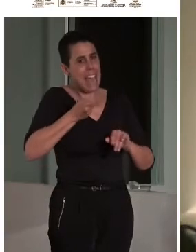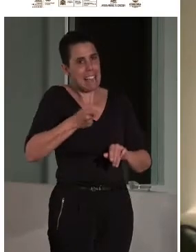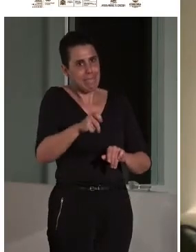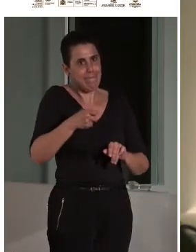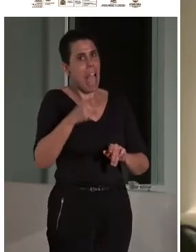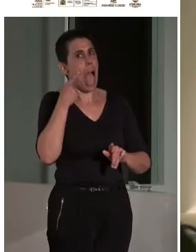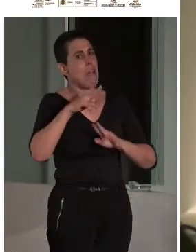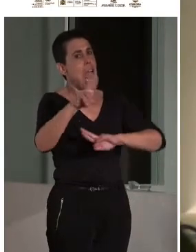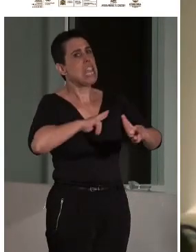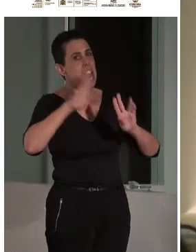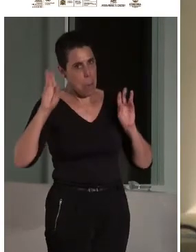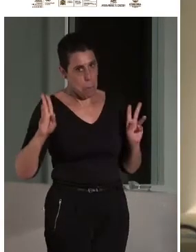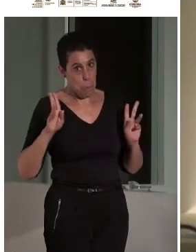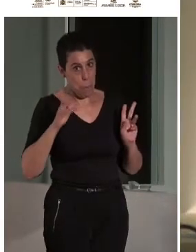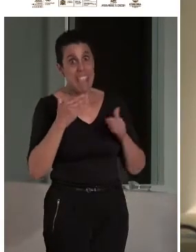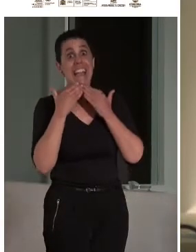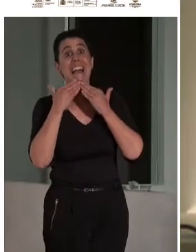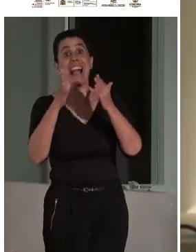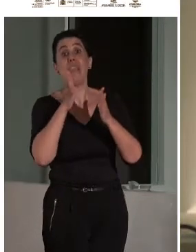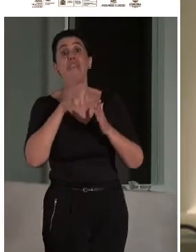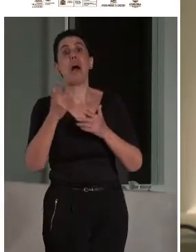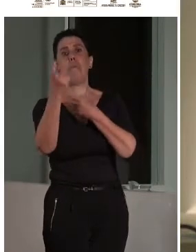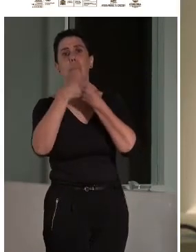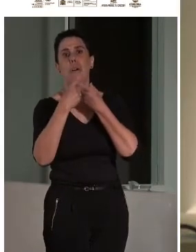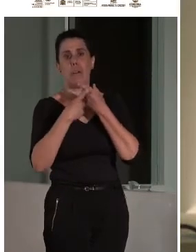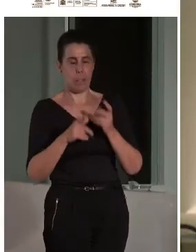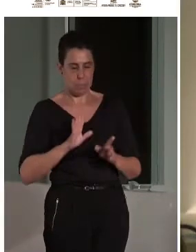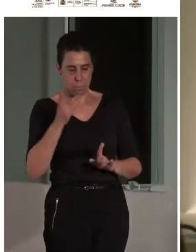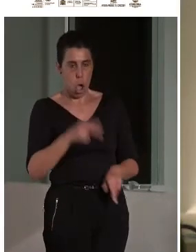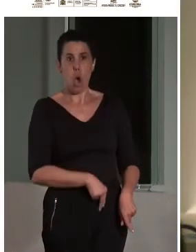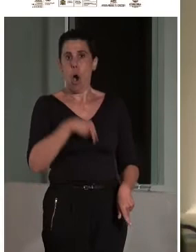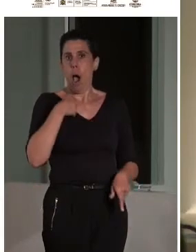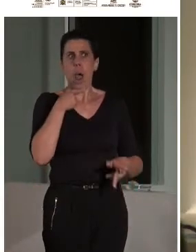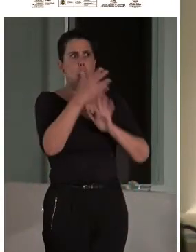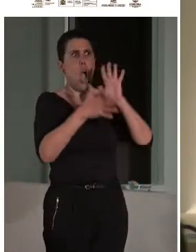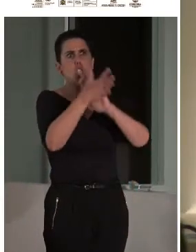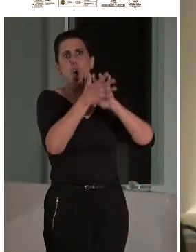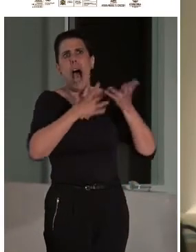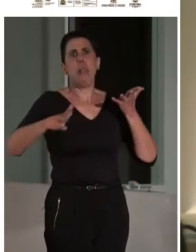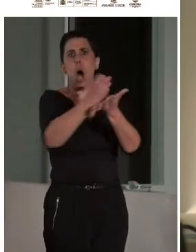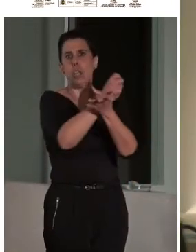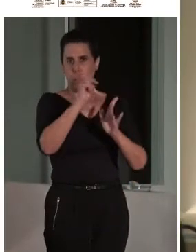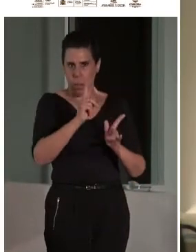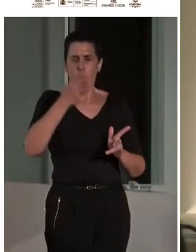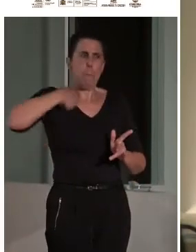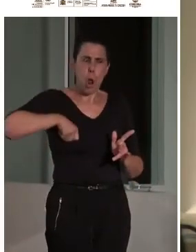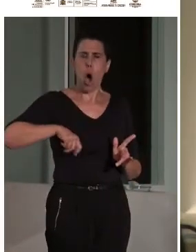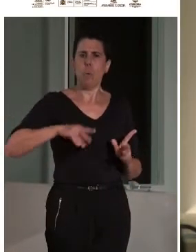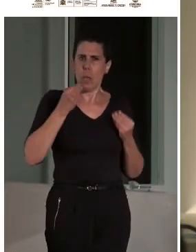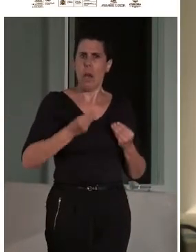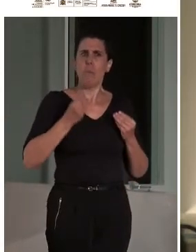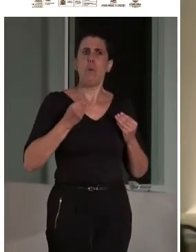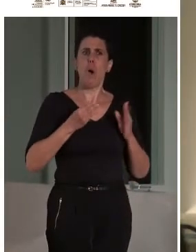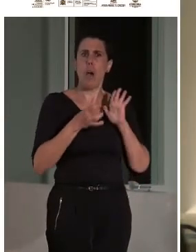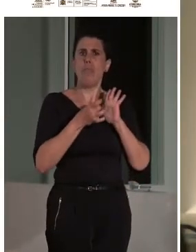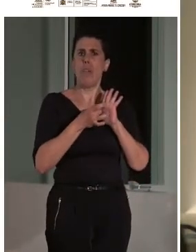hayas intervenido. No generalizo, hay muy buenos profesionales trabajando en esto, pero hay muchos compañeros que sí son un